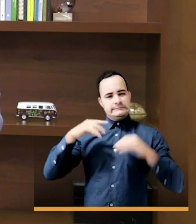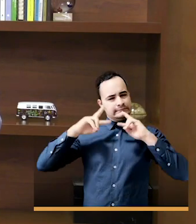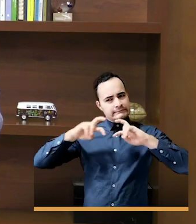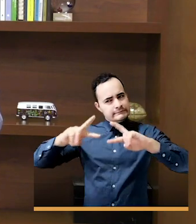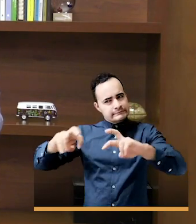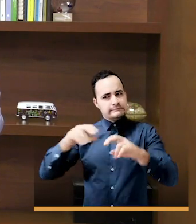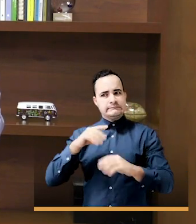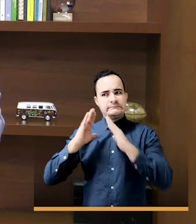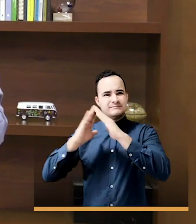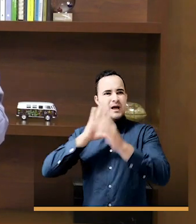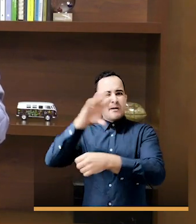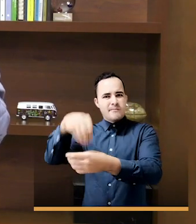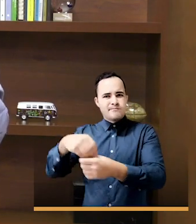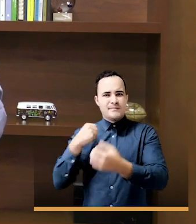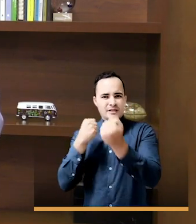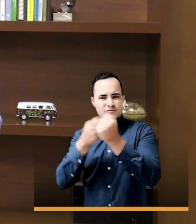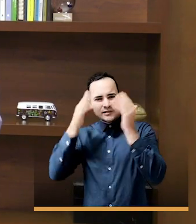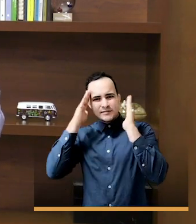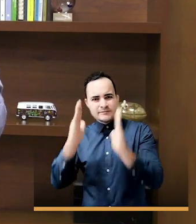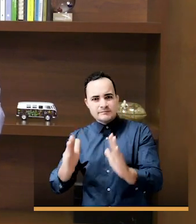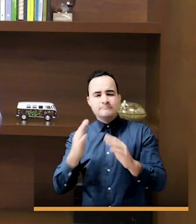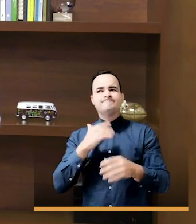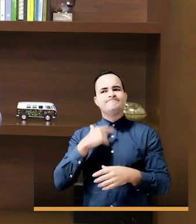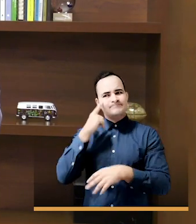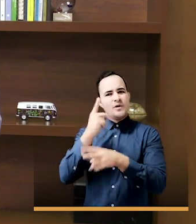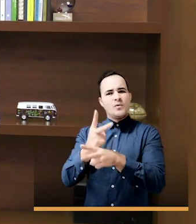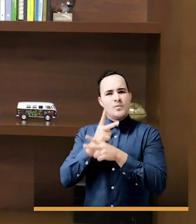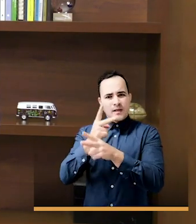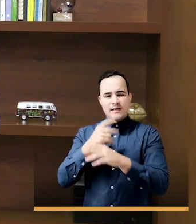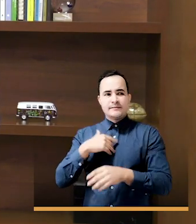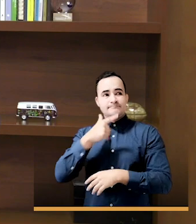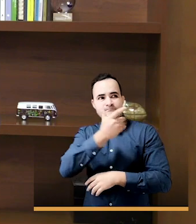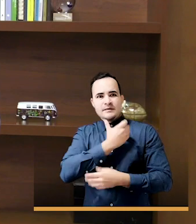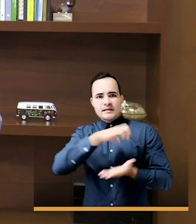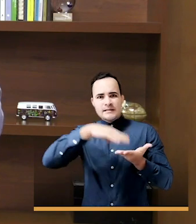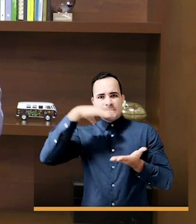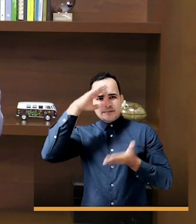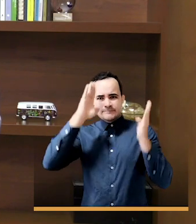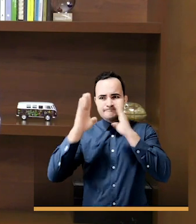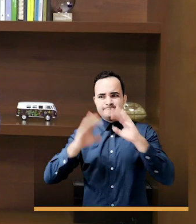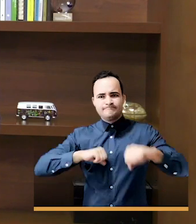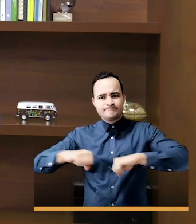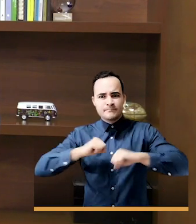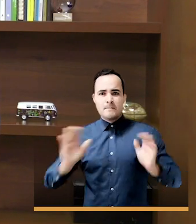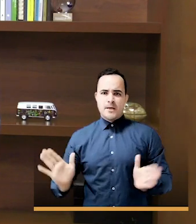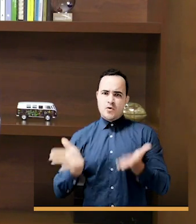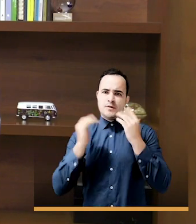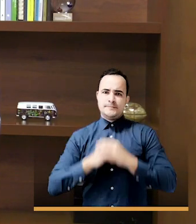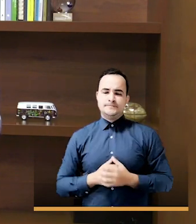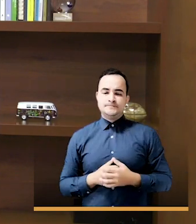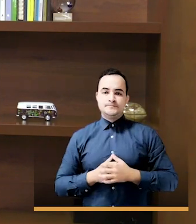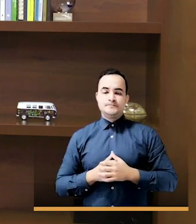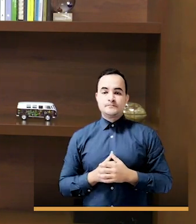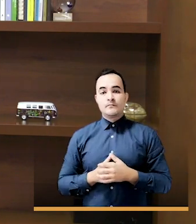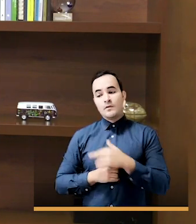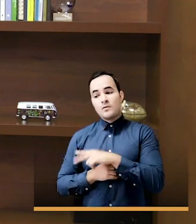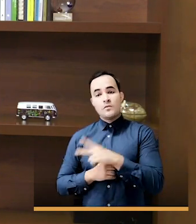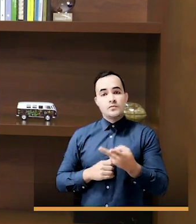inquilinatos para que la administración municipal de verdad avance en intervenir esta problemática. Hemos trabajado también muchísimo